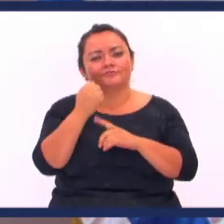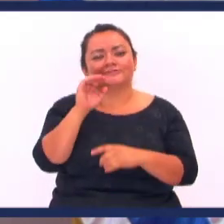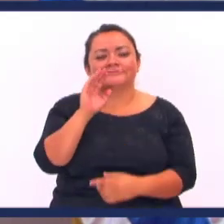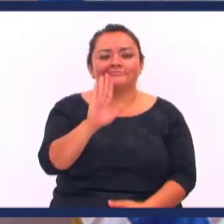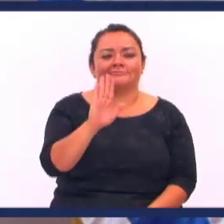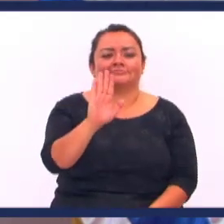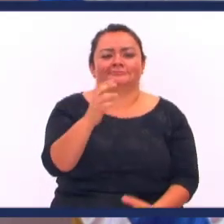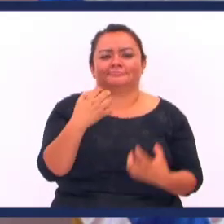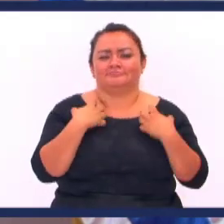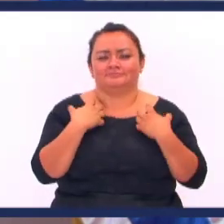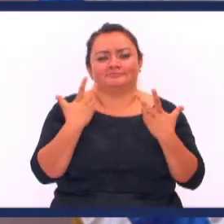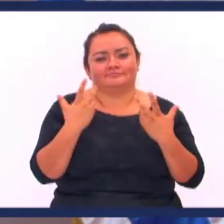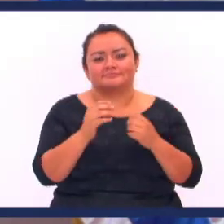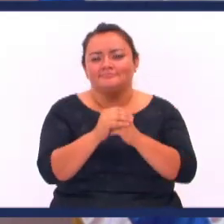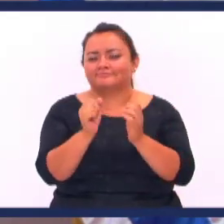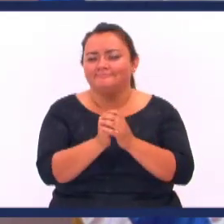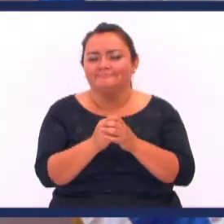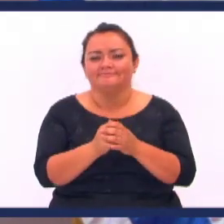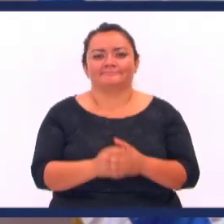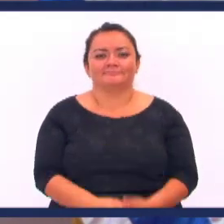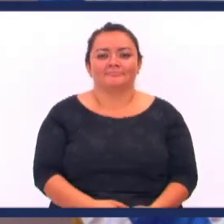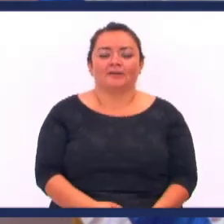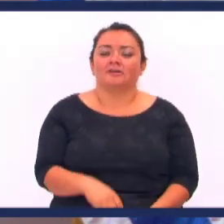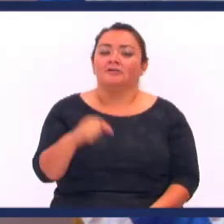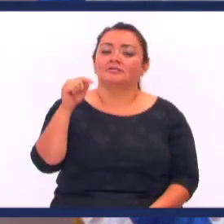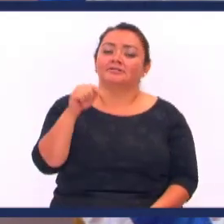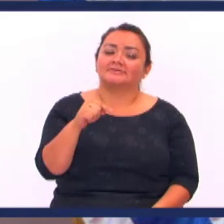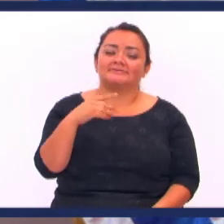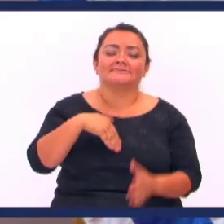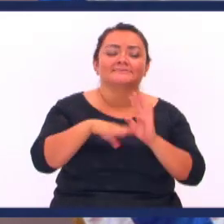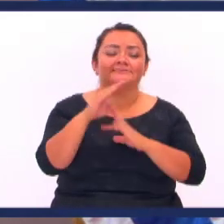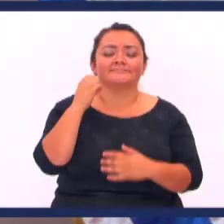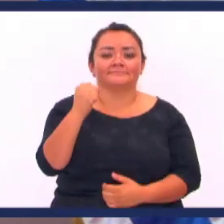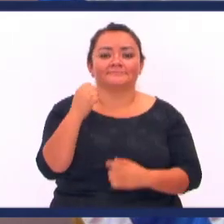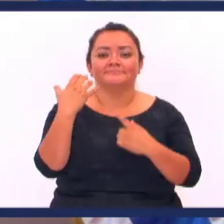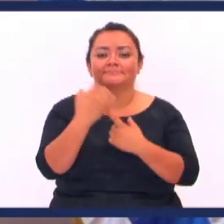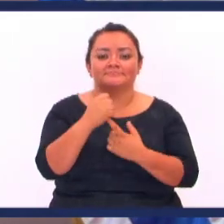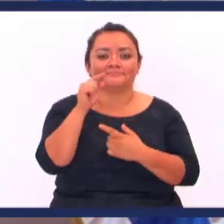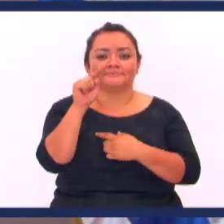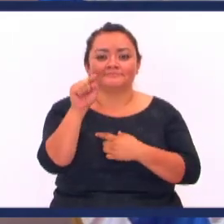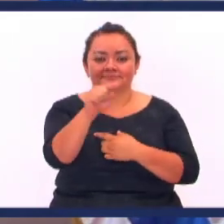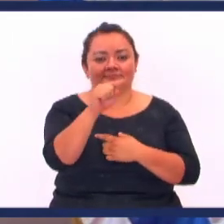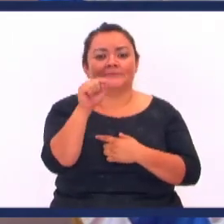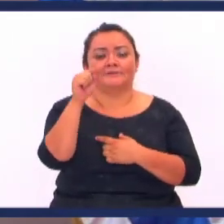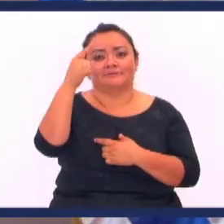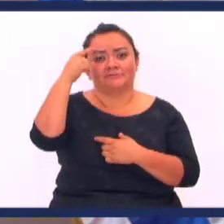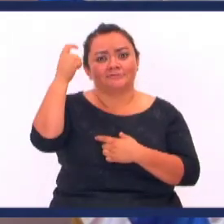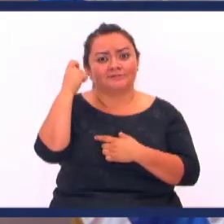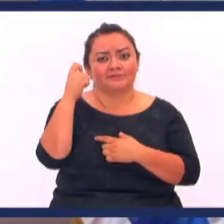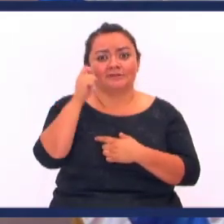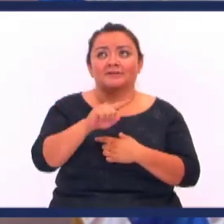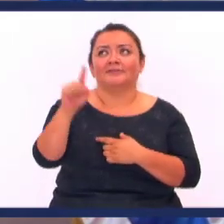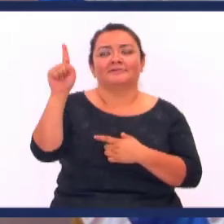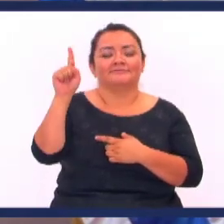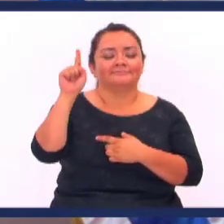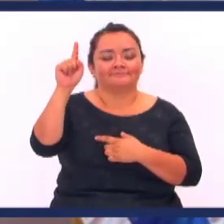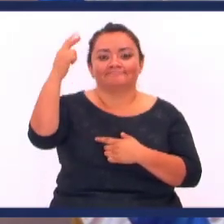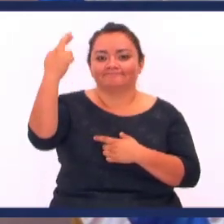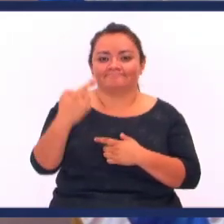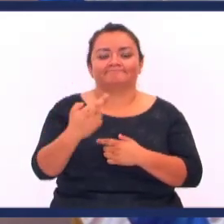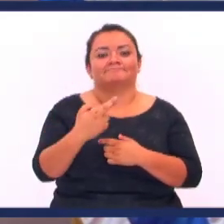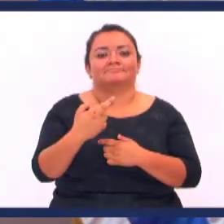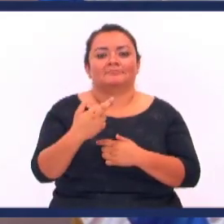propósito En cada una De las pruebas Y el propósito Principal que tiene Con nosotros Es que recordemos Que Él es Dios